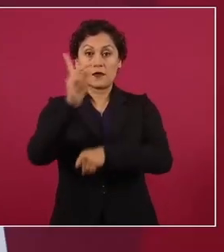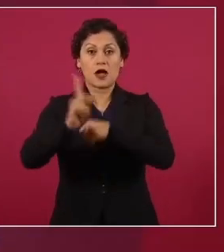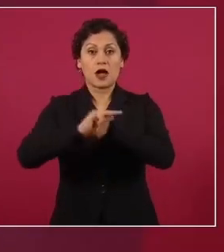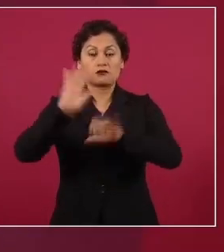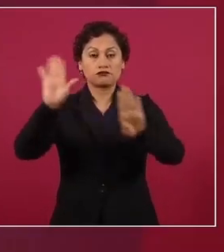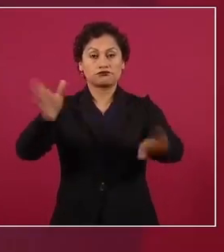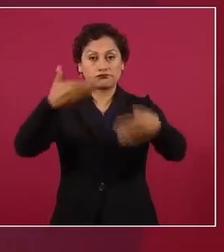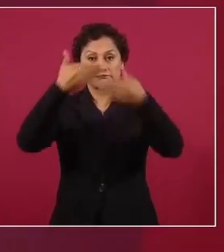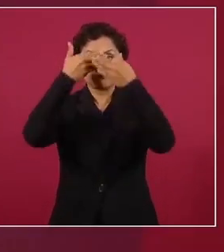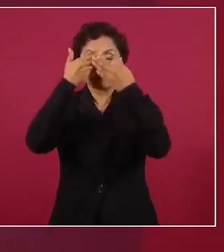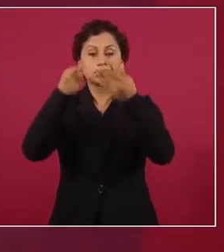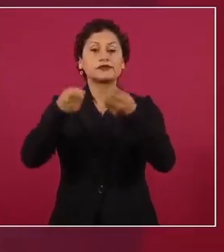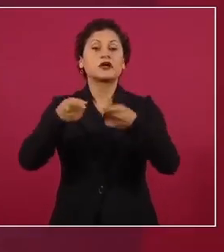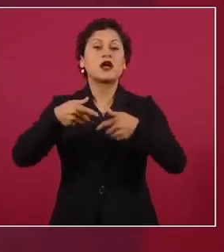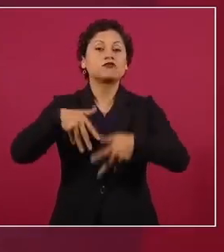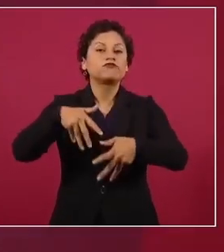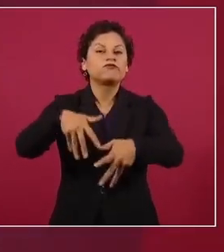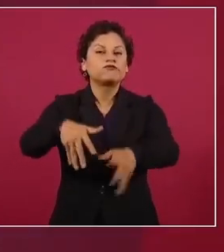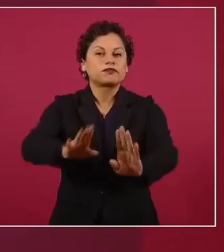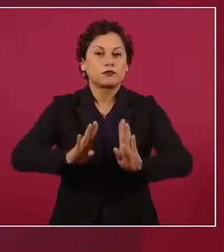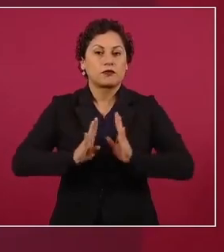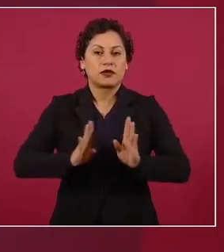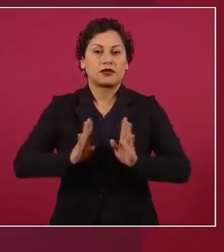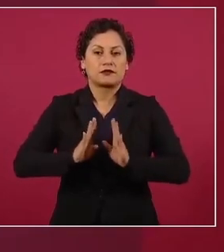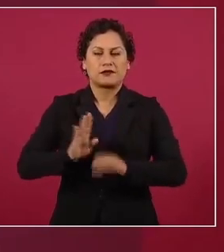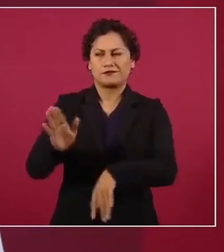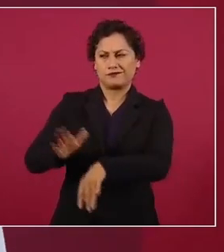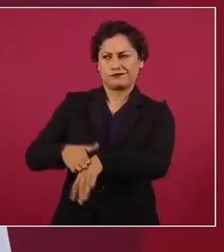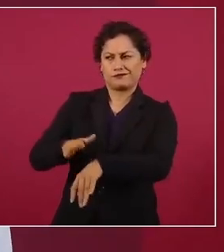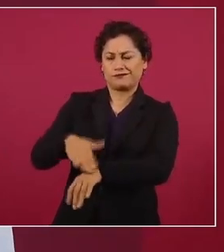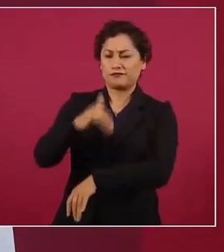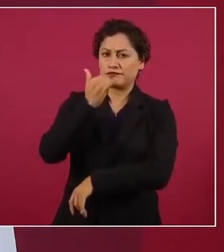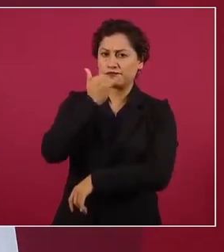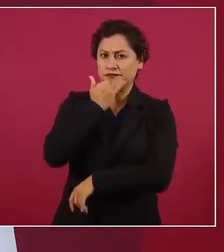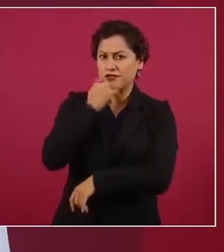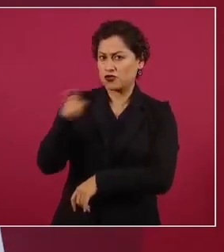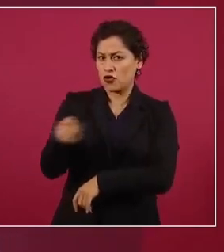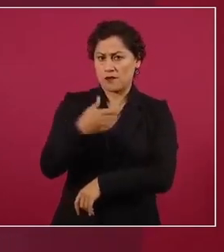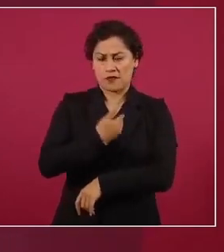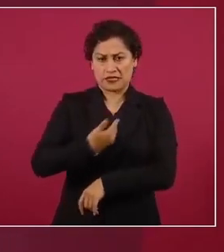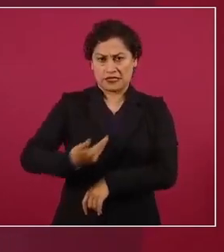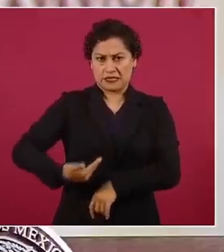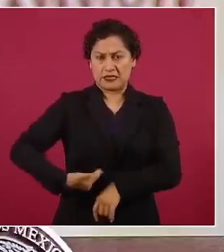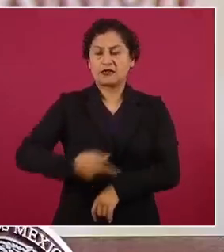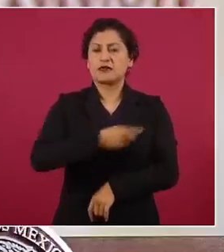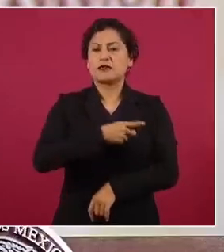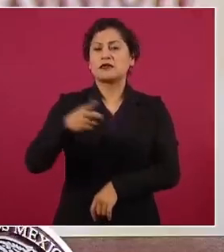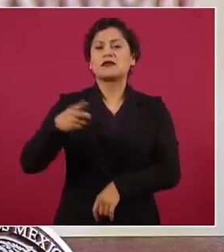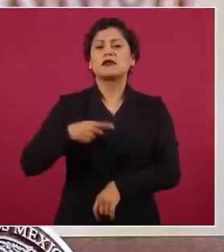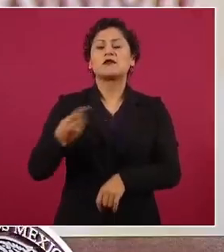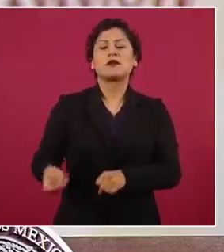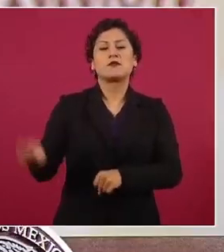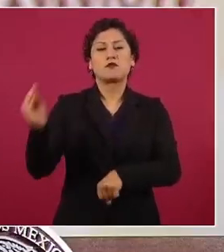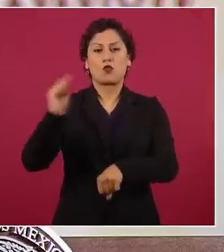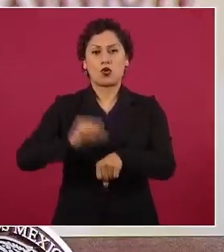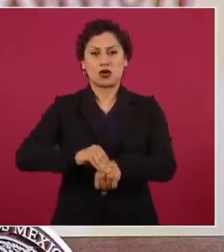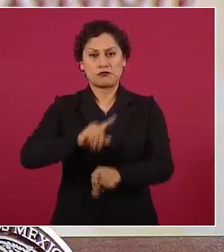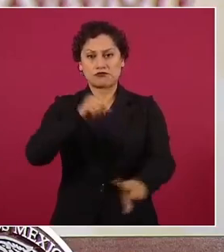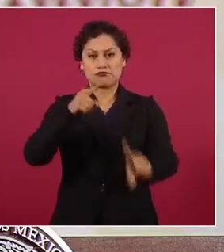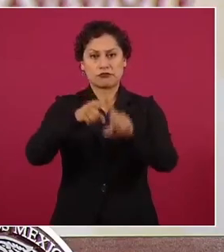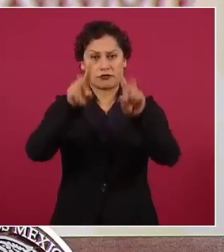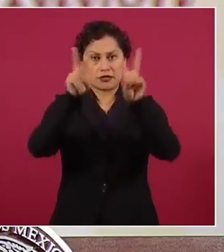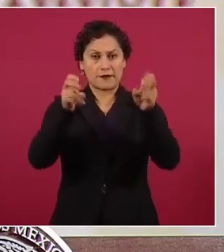pero se olvida que la política de seguridad la dicta el Poder Ejecutivo a través del Gabinete de Seguridad.